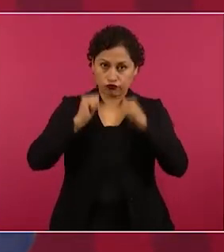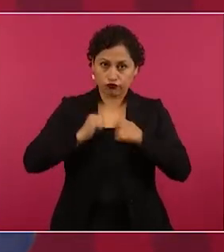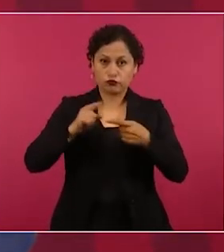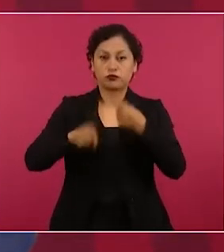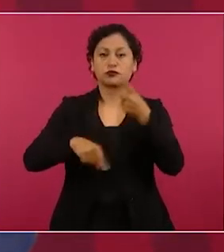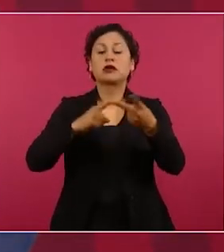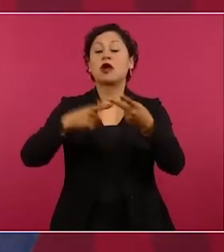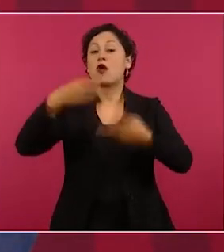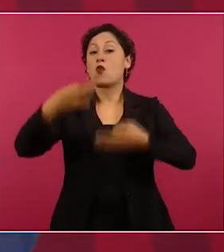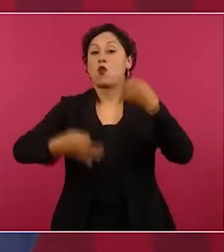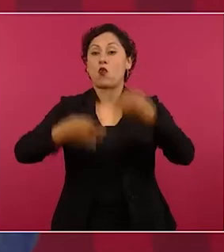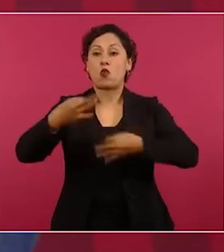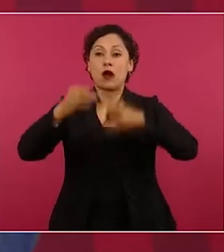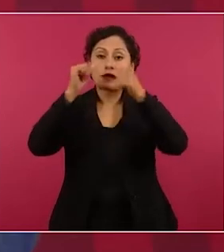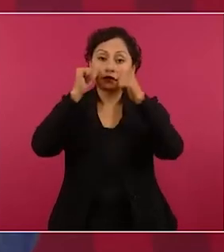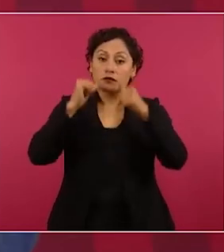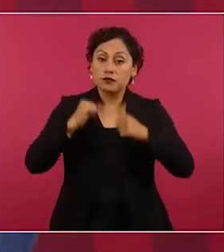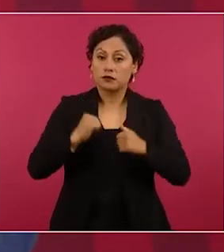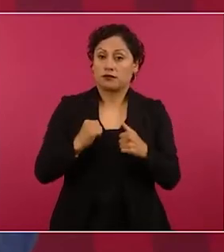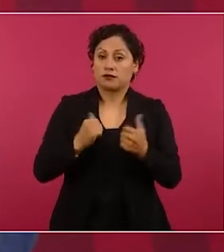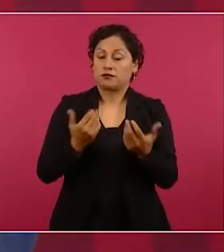pongan